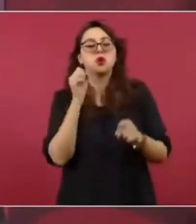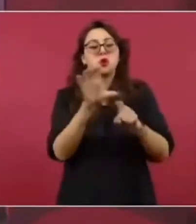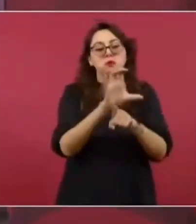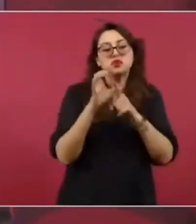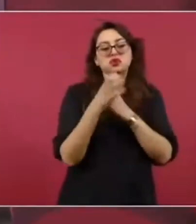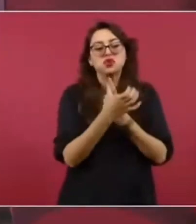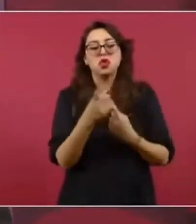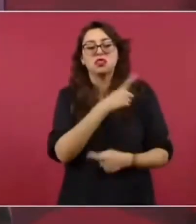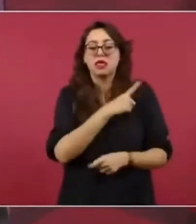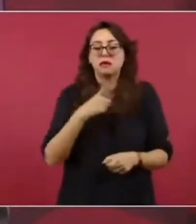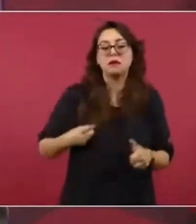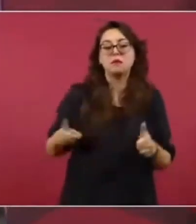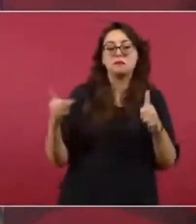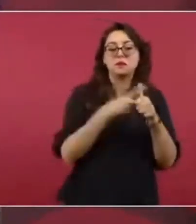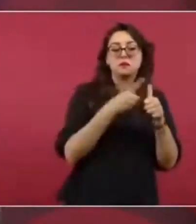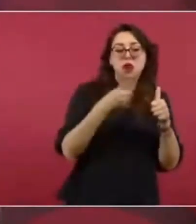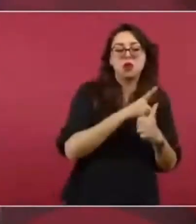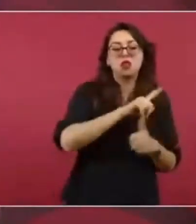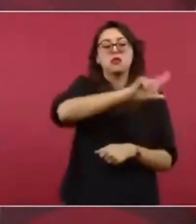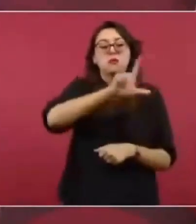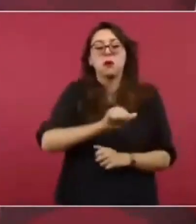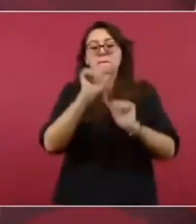aunque